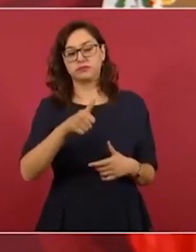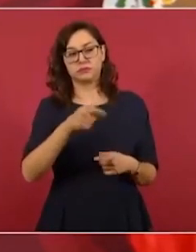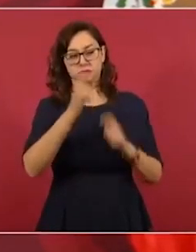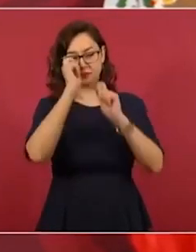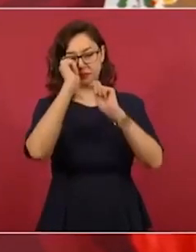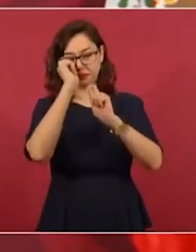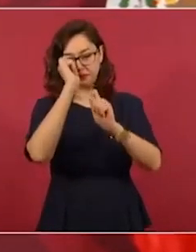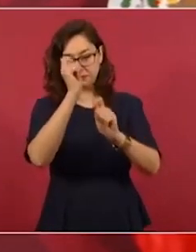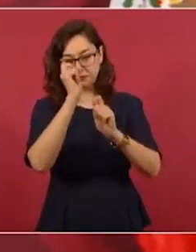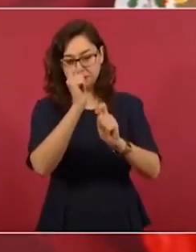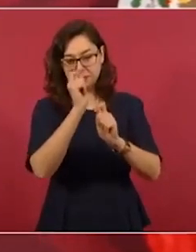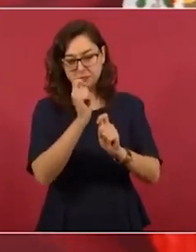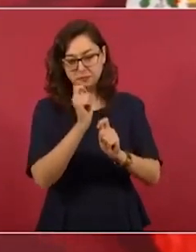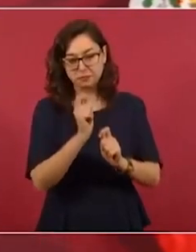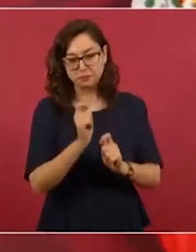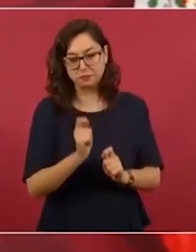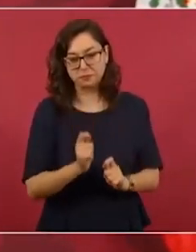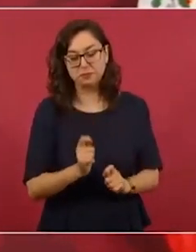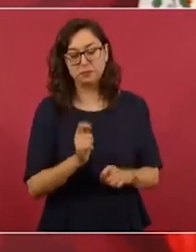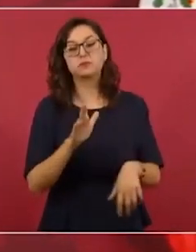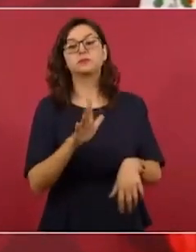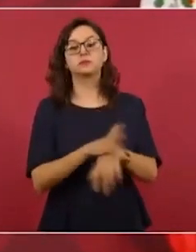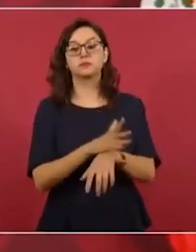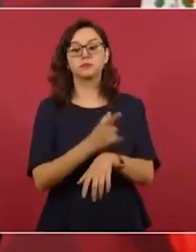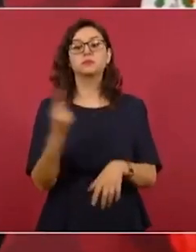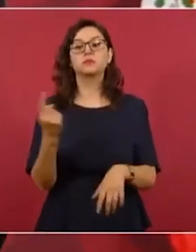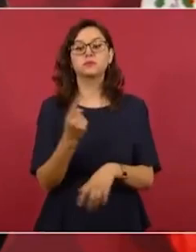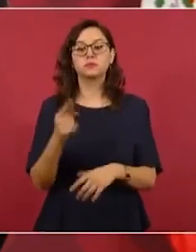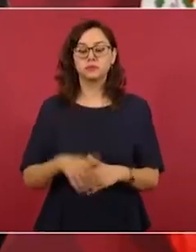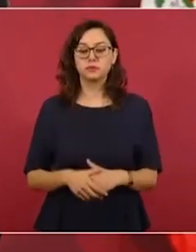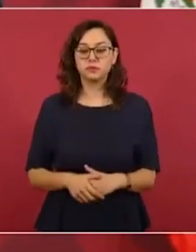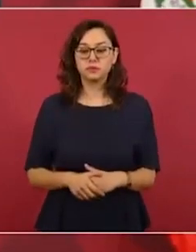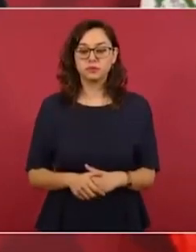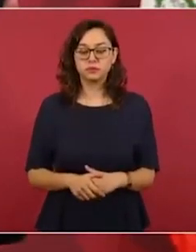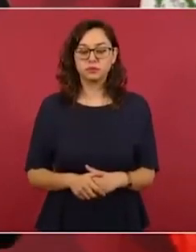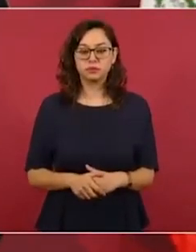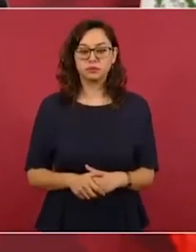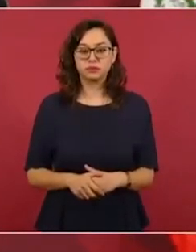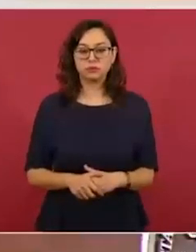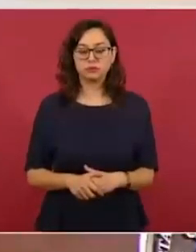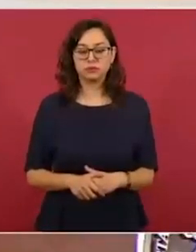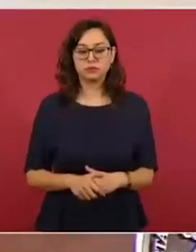sitiados y